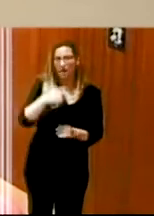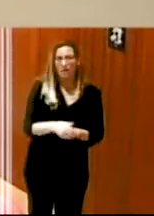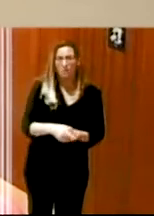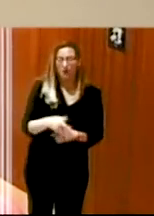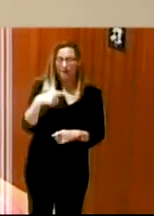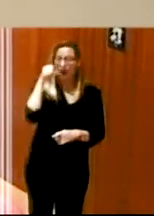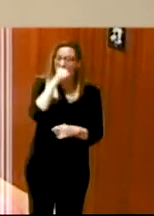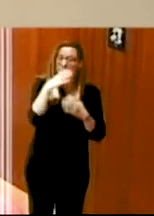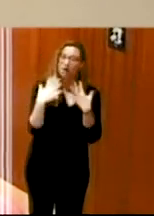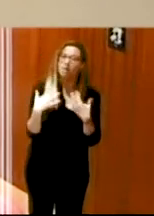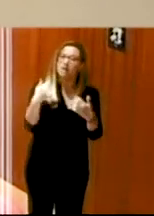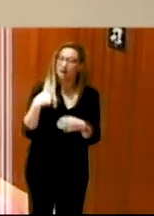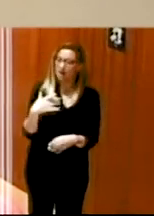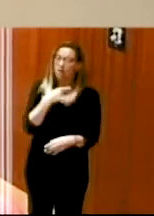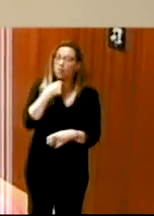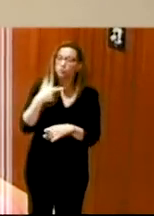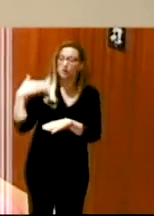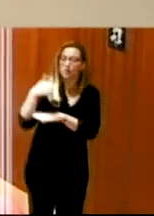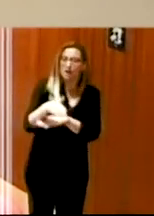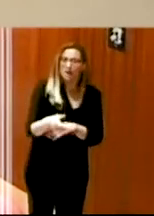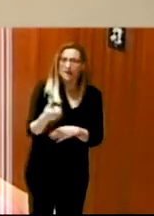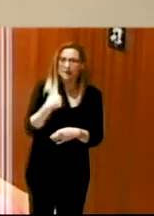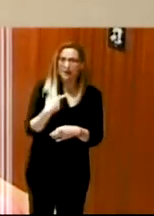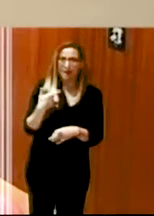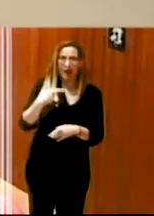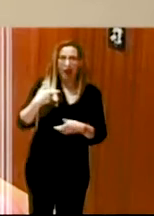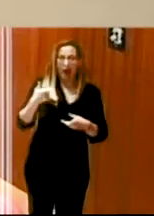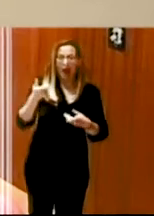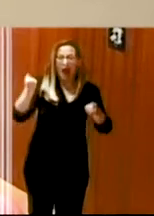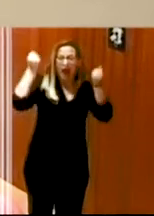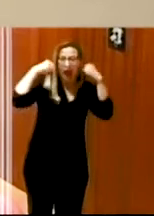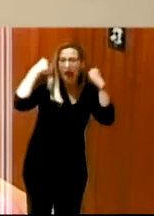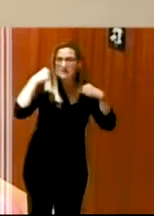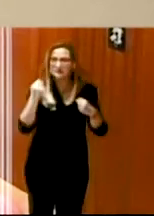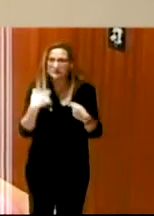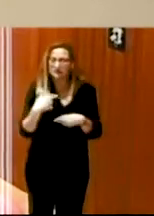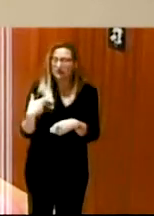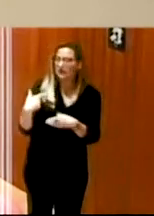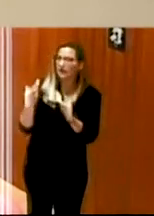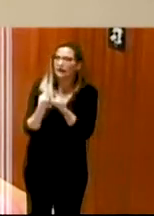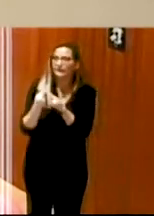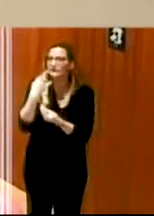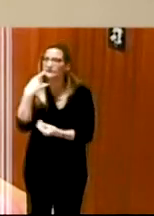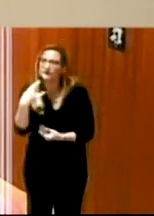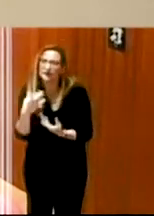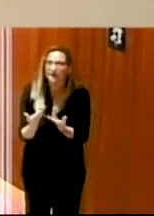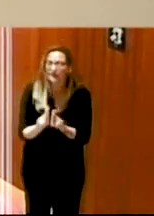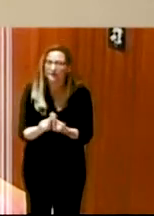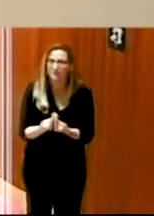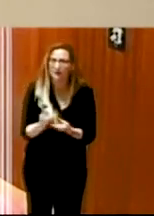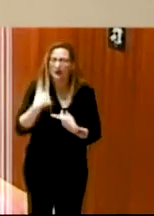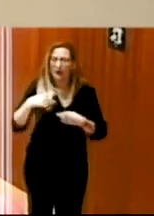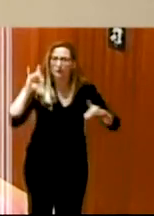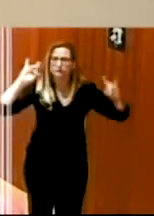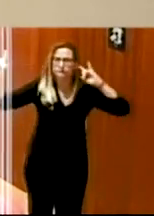conciertos que había muchos artistas con los que querían estar pero que los sonidos tan fuertes de los conciertos les molestaban